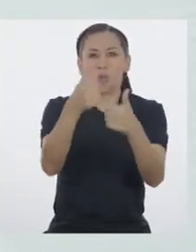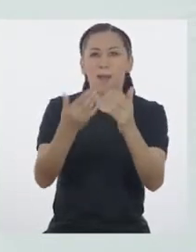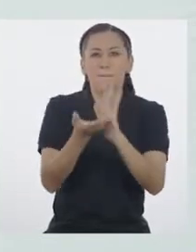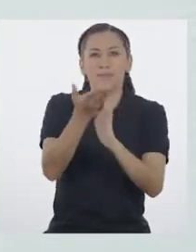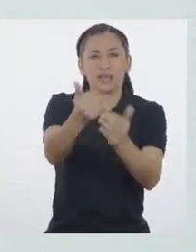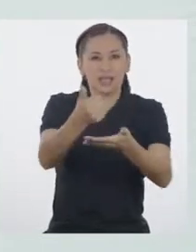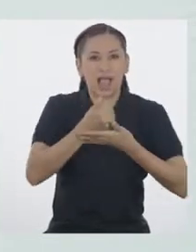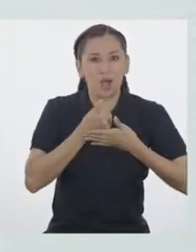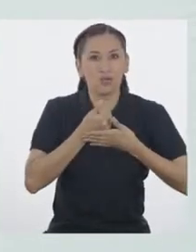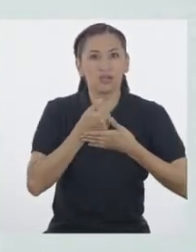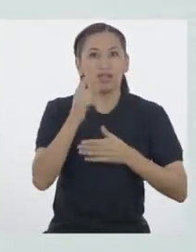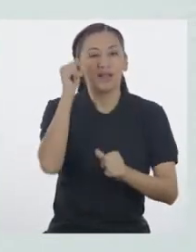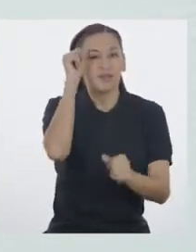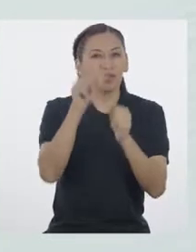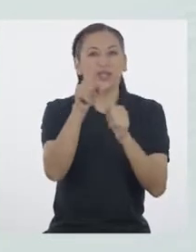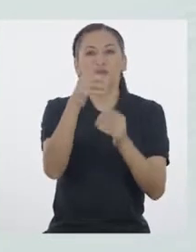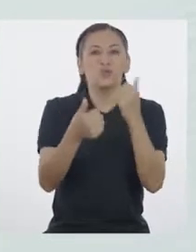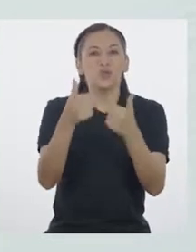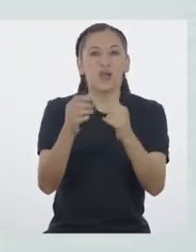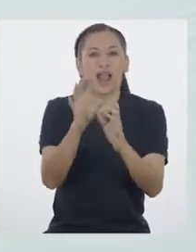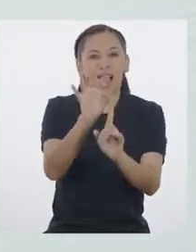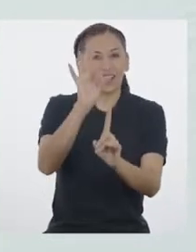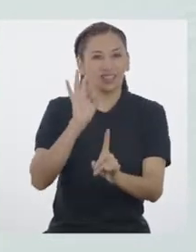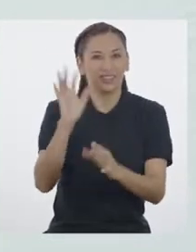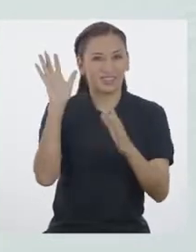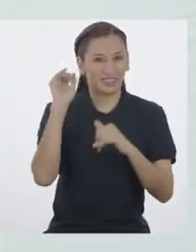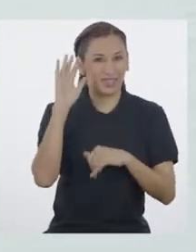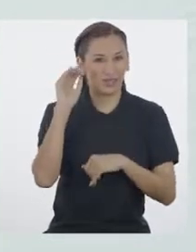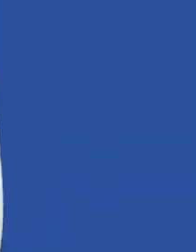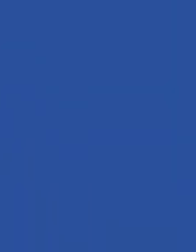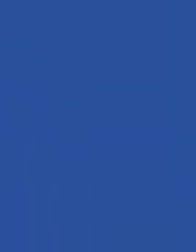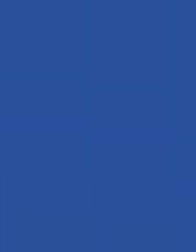Piensa en cuál te gustaría hacer a ti. Nos vemos en la próxima. ¡Chao!